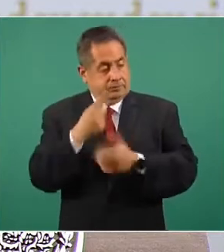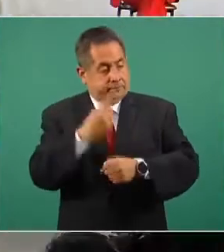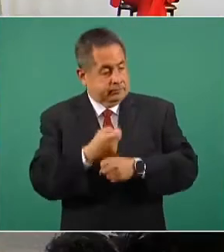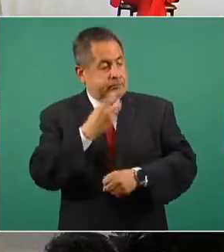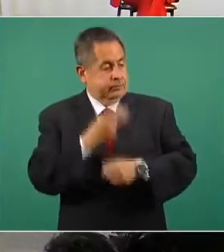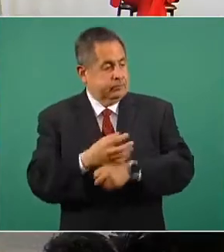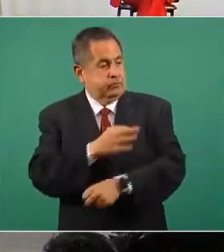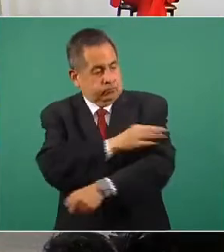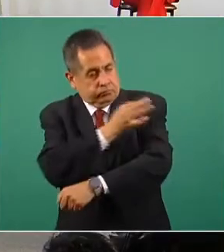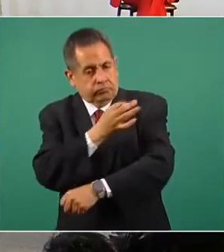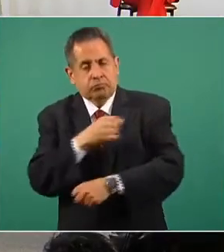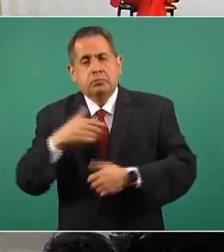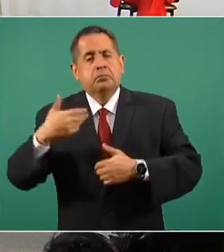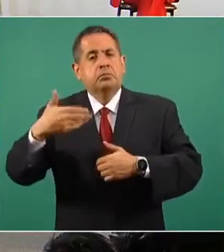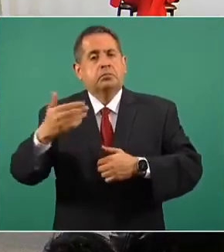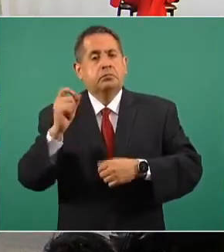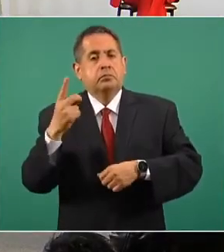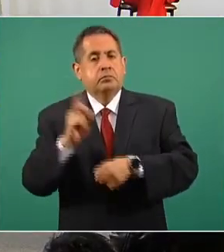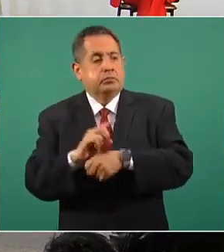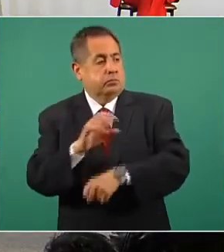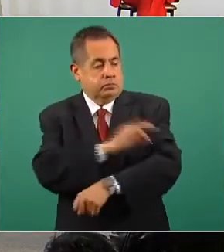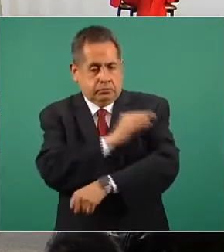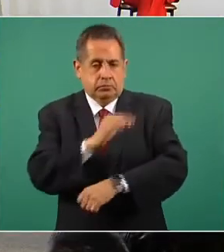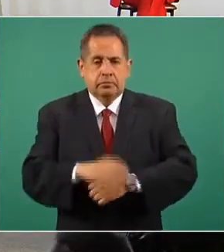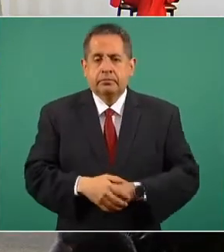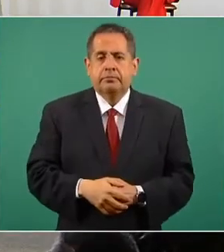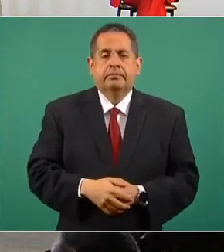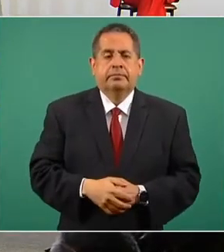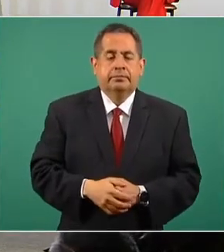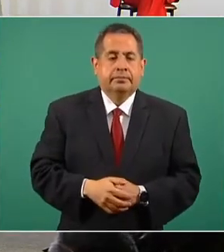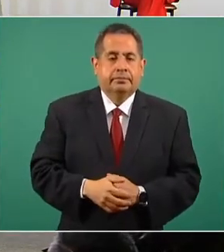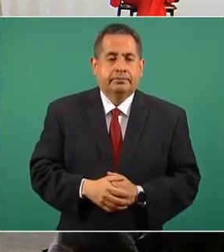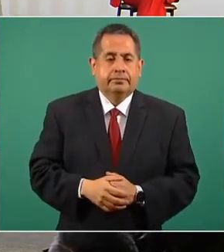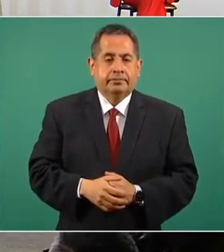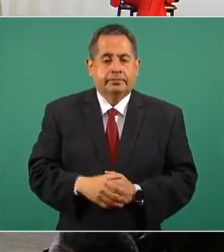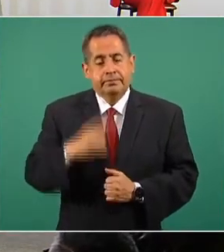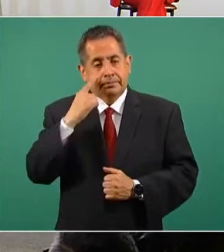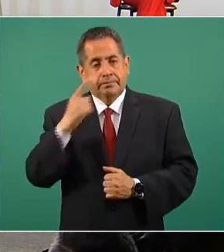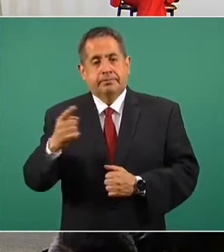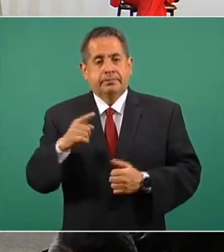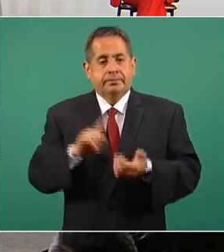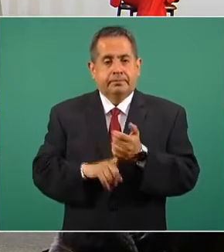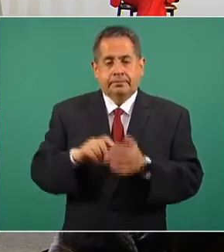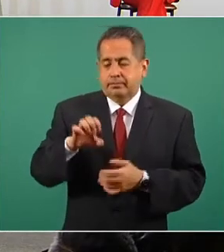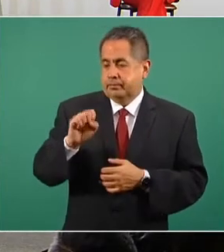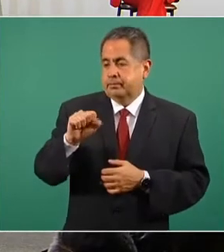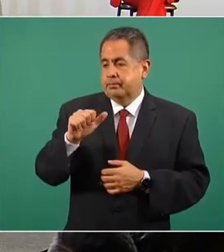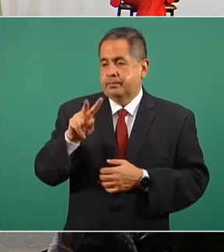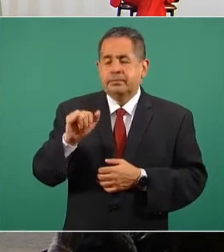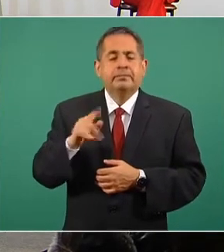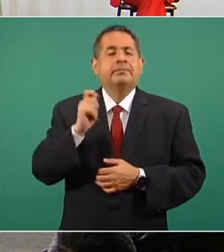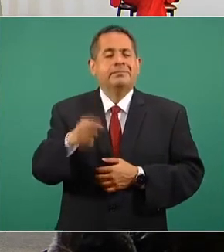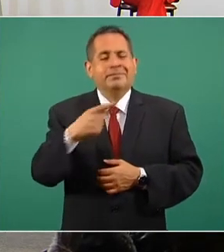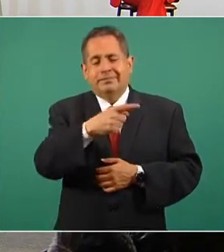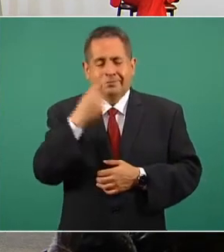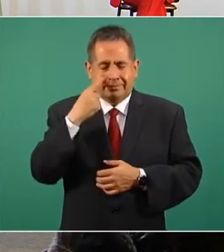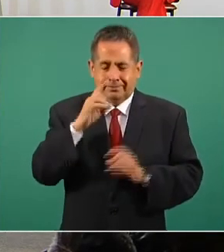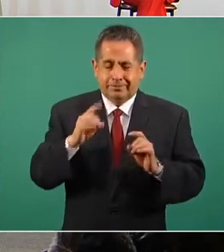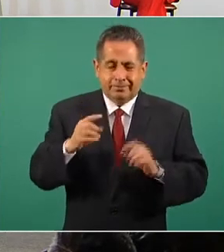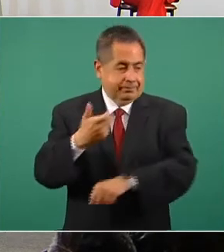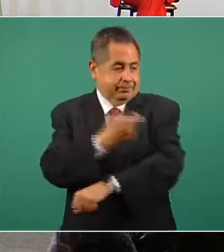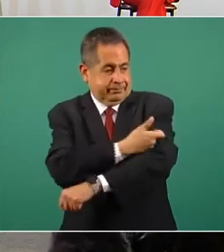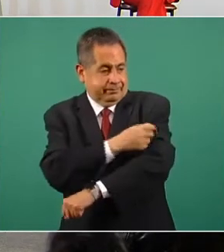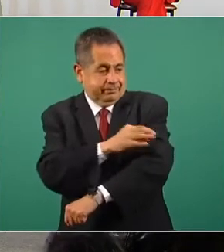para tener esquemas completos de vacunación. La siguiente, por favor. Respecto a los CESAVI, estos eventos supuestamente